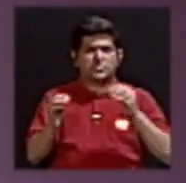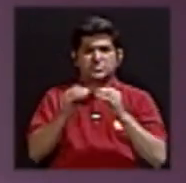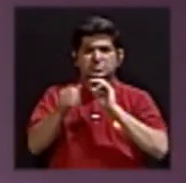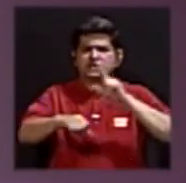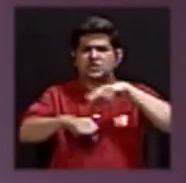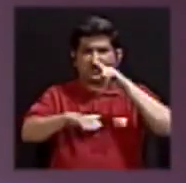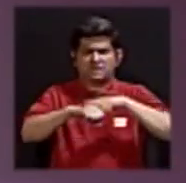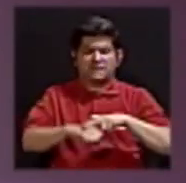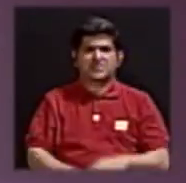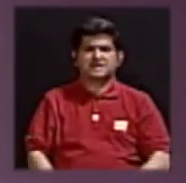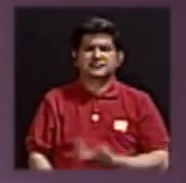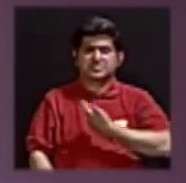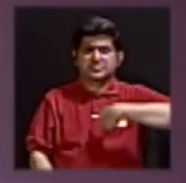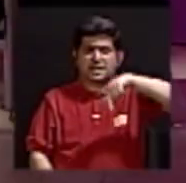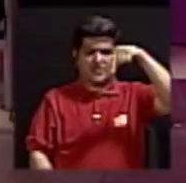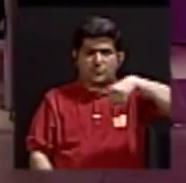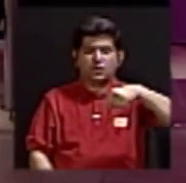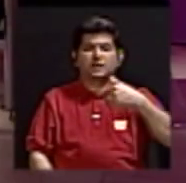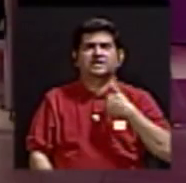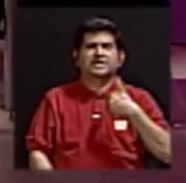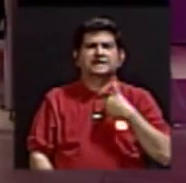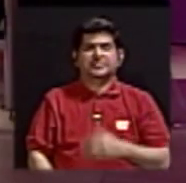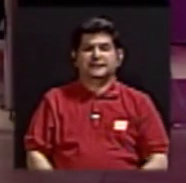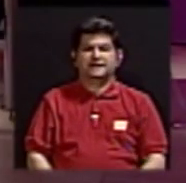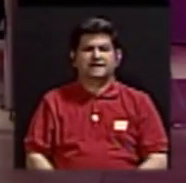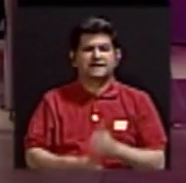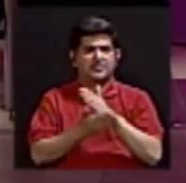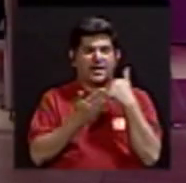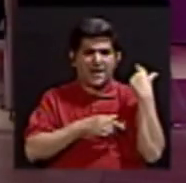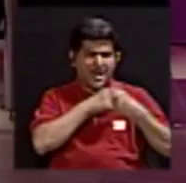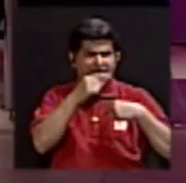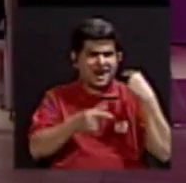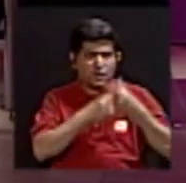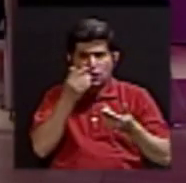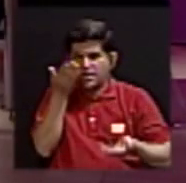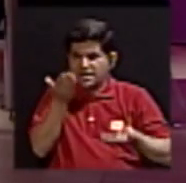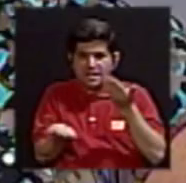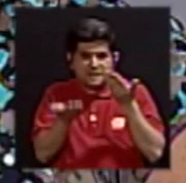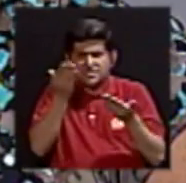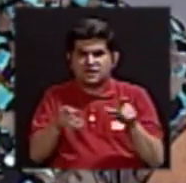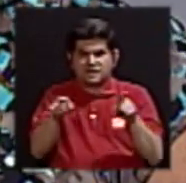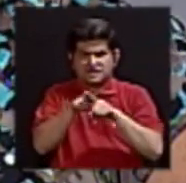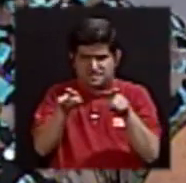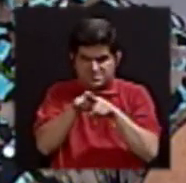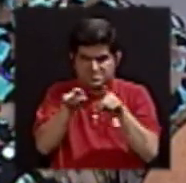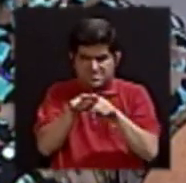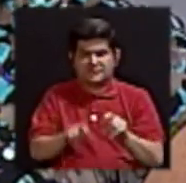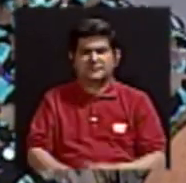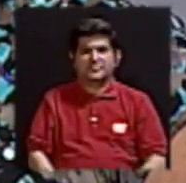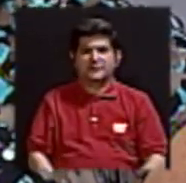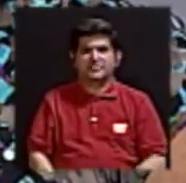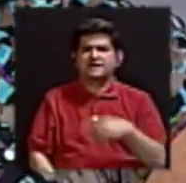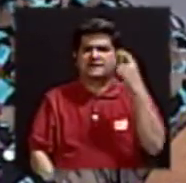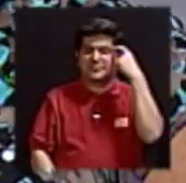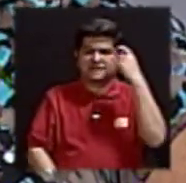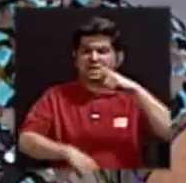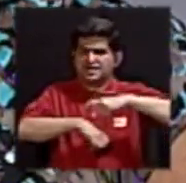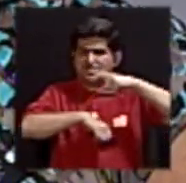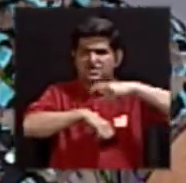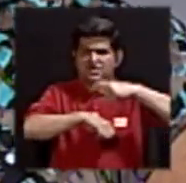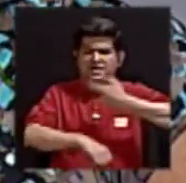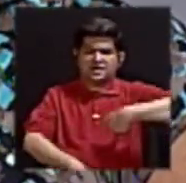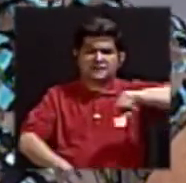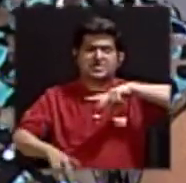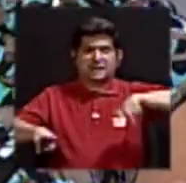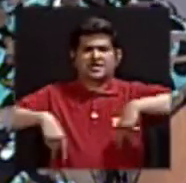que la que tenemos hoy día. ¿Hay algo genético, sí, también en esta etapa de